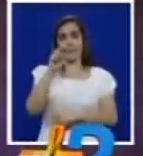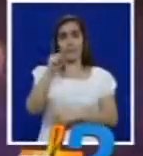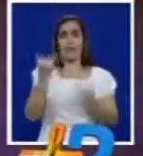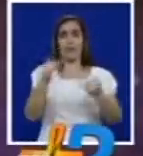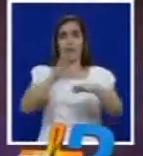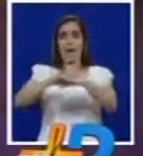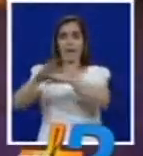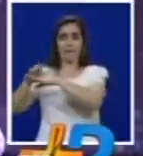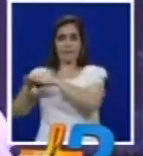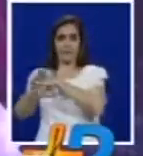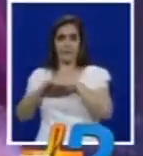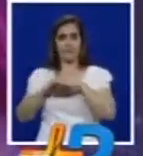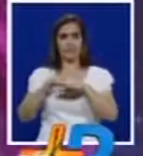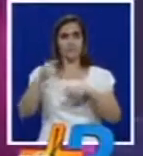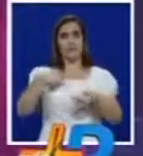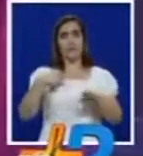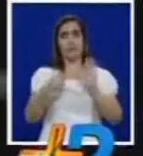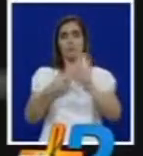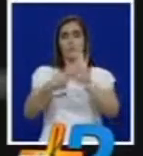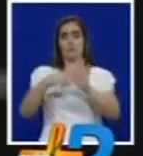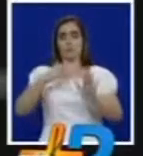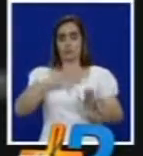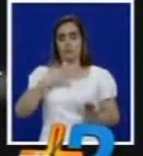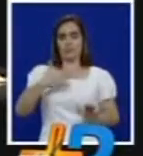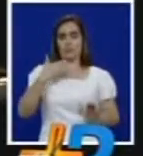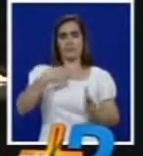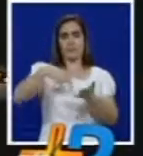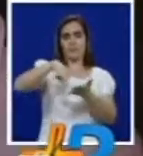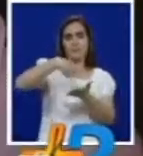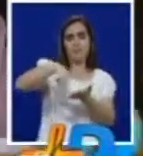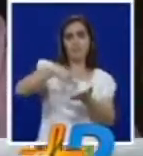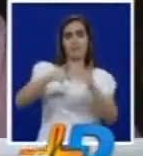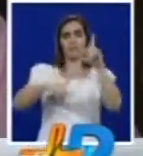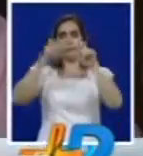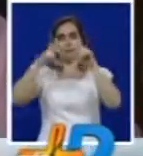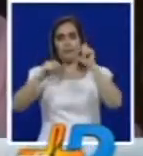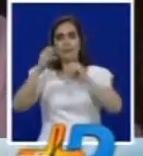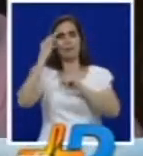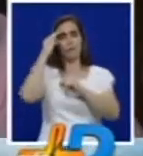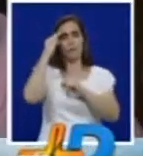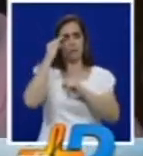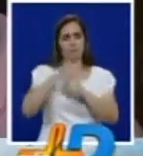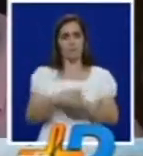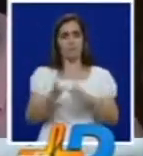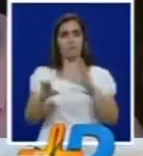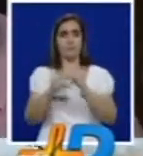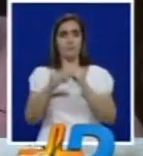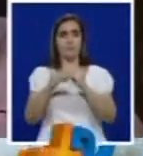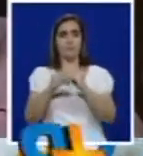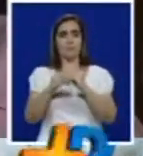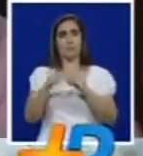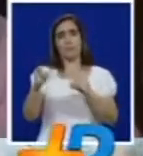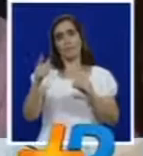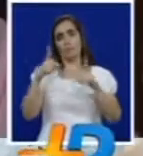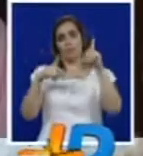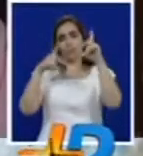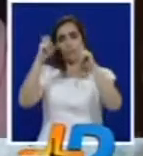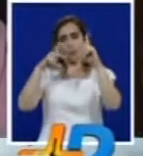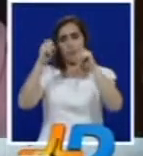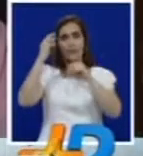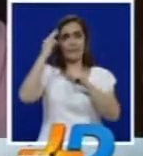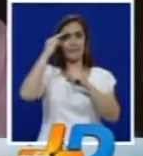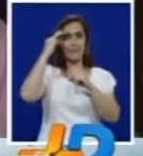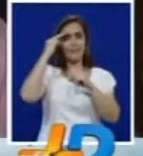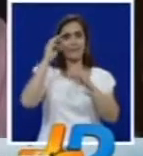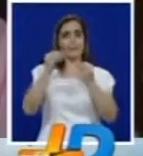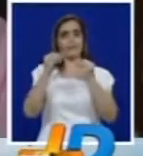convocatoria denominada Así Bailo Yo Danza, Fotografía y Memoria desarrollar un proceso de construcción de un archivo fotográfico de danza el primero en el